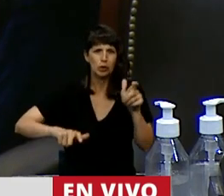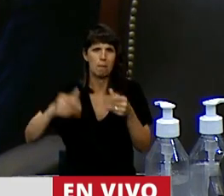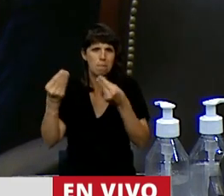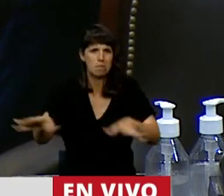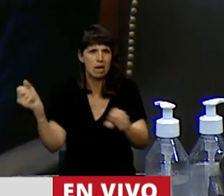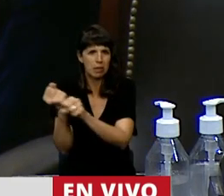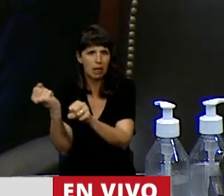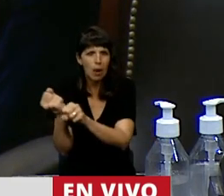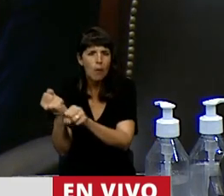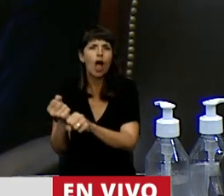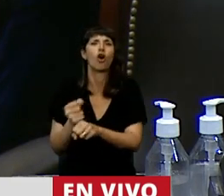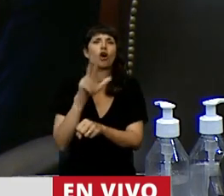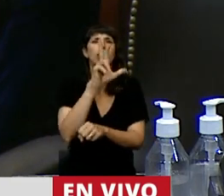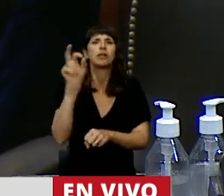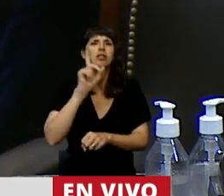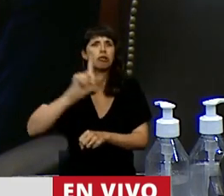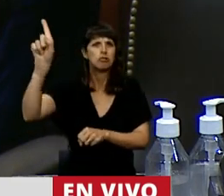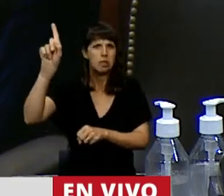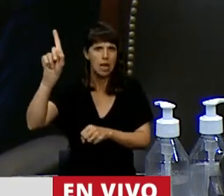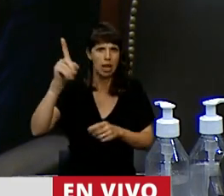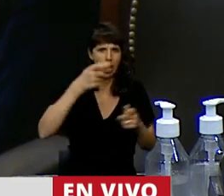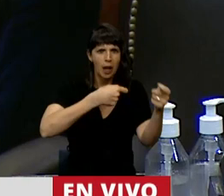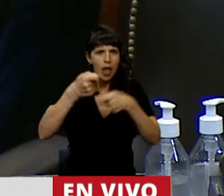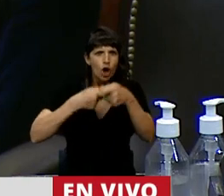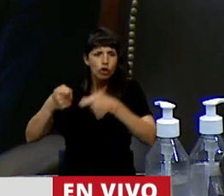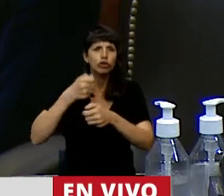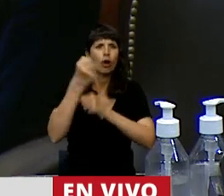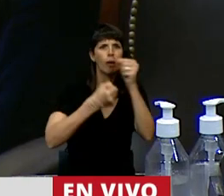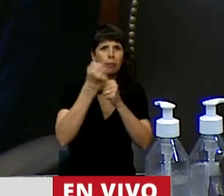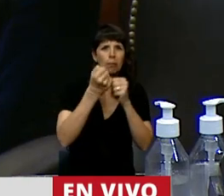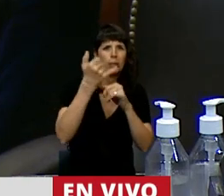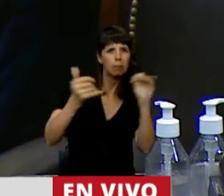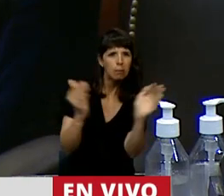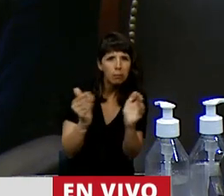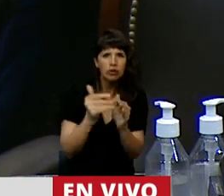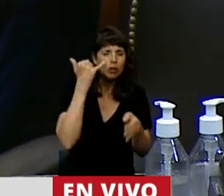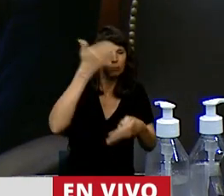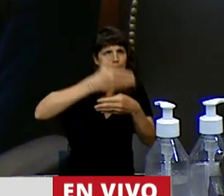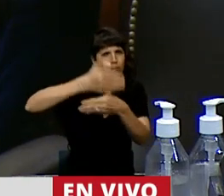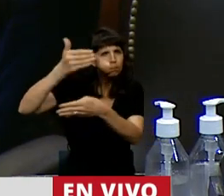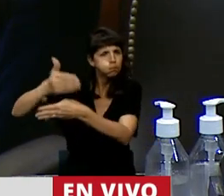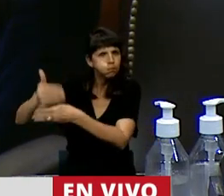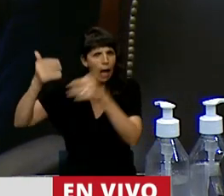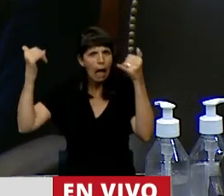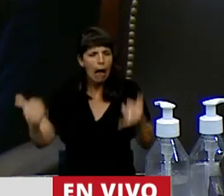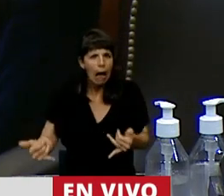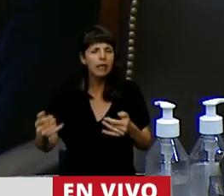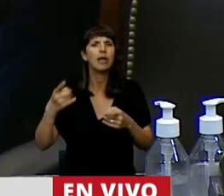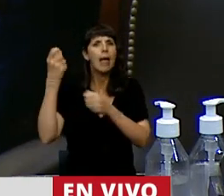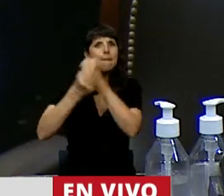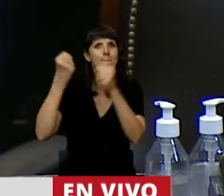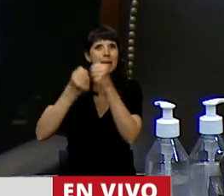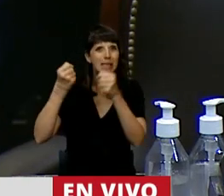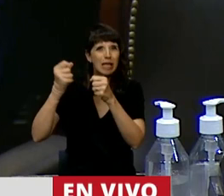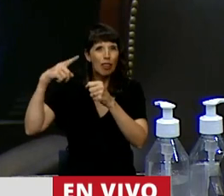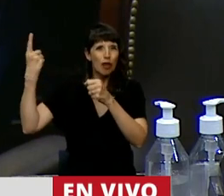de 300.000 entre comercios y pymes que han cerrado sus puertas y tenemos varias empresas multinacionales